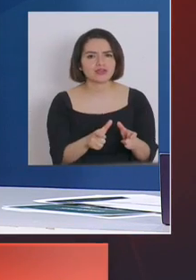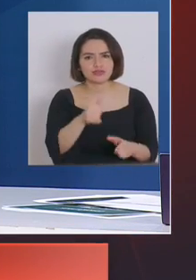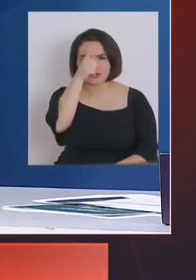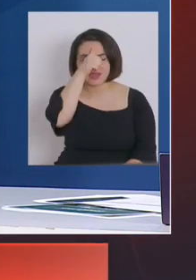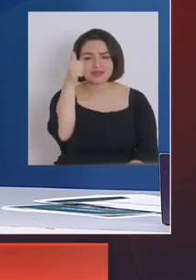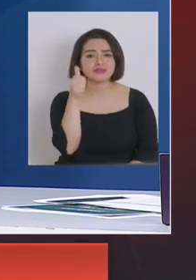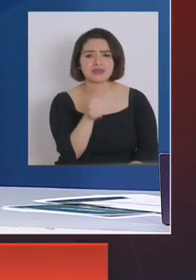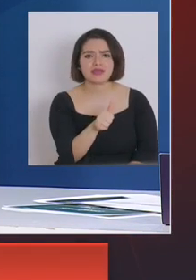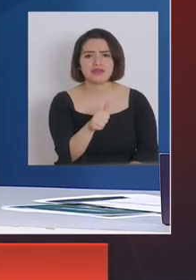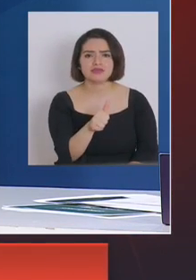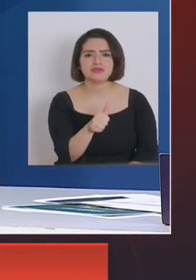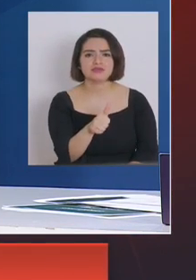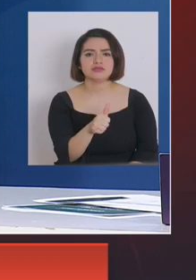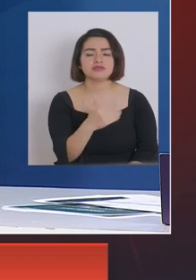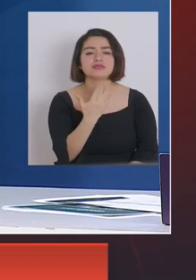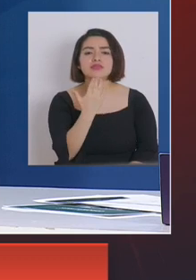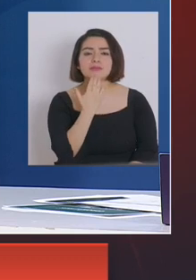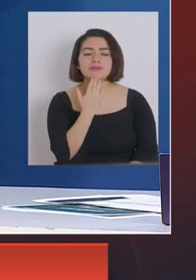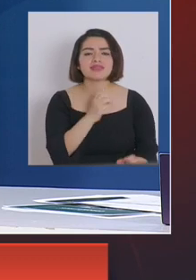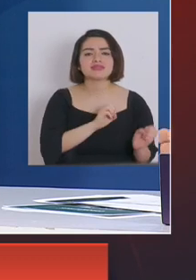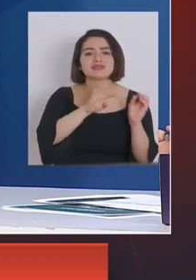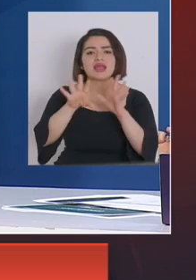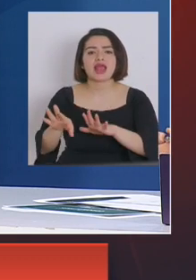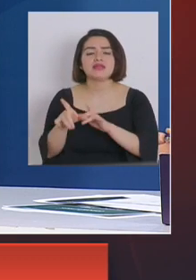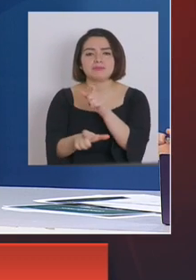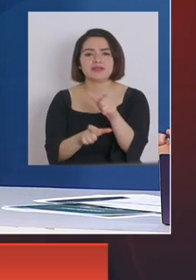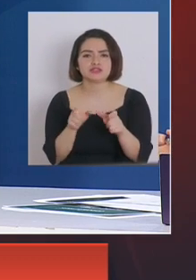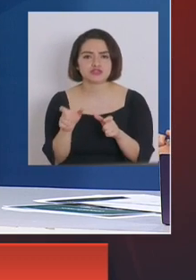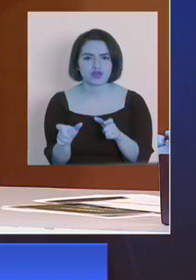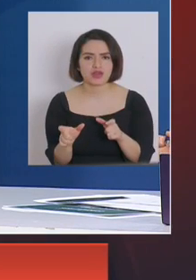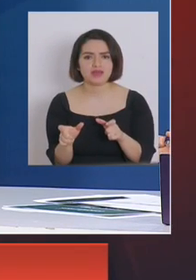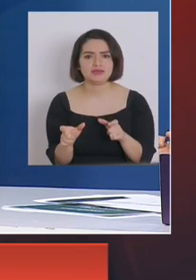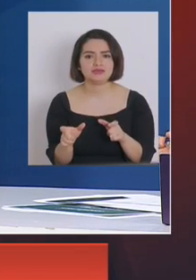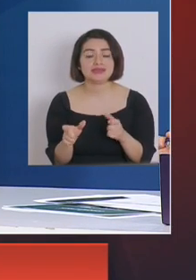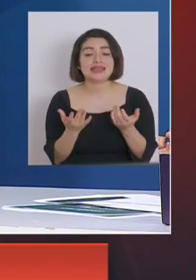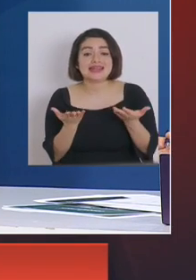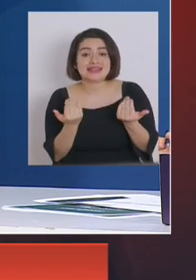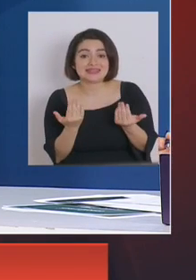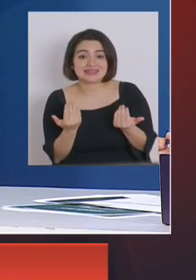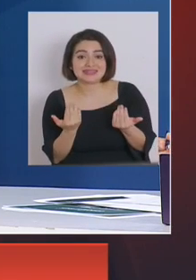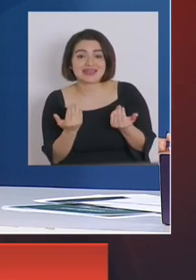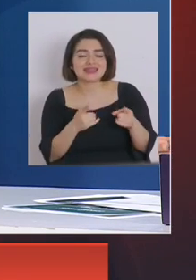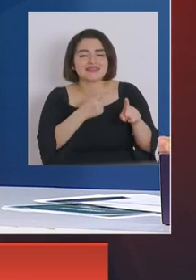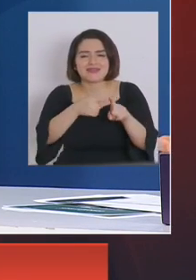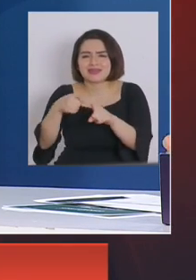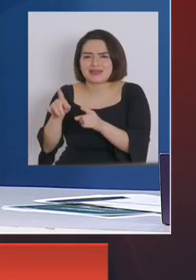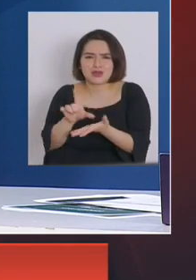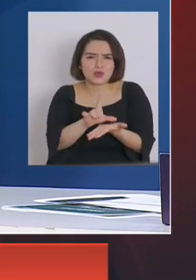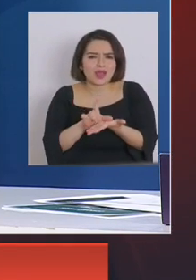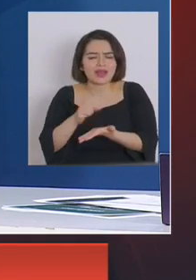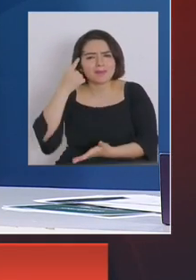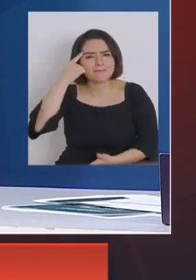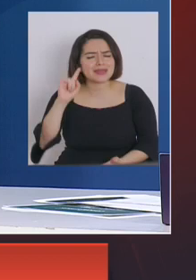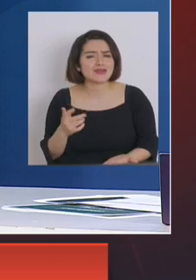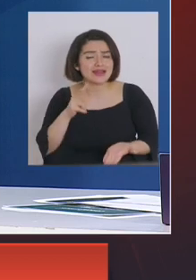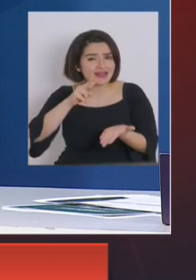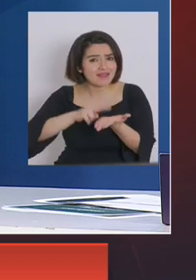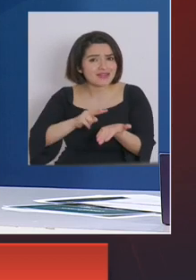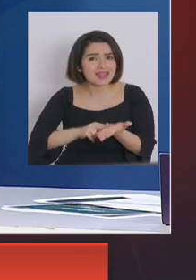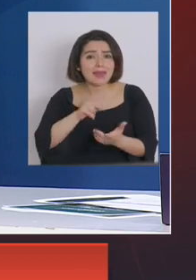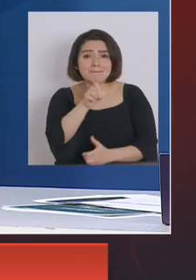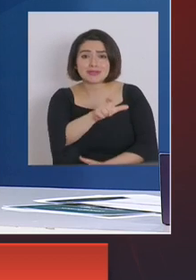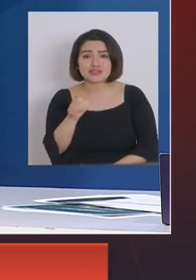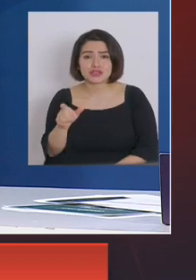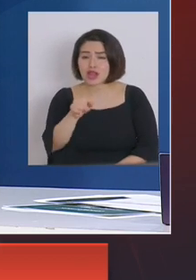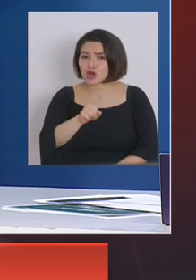poniendo obviamente trasladando personas que requieren a distintos lugares pero la verdad que si las personas